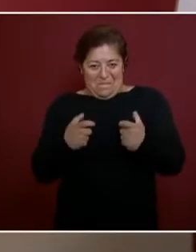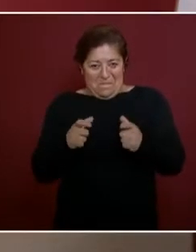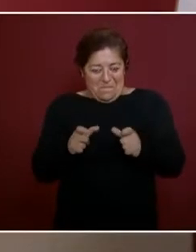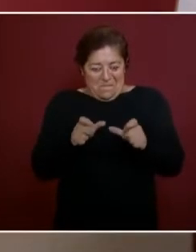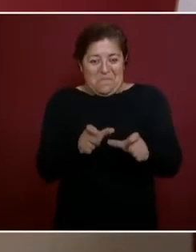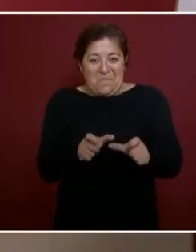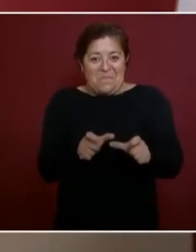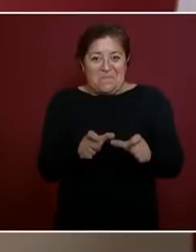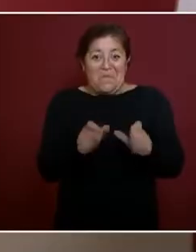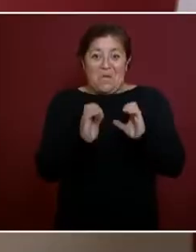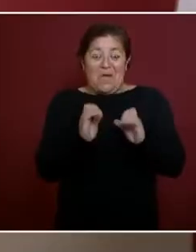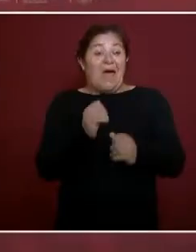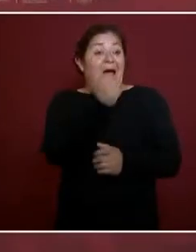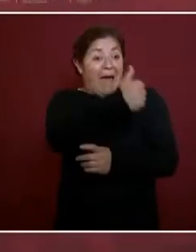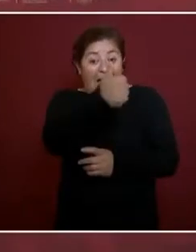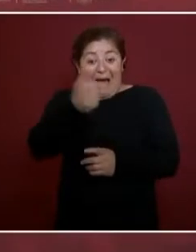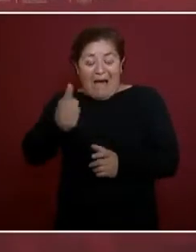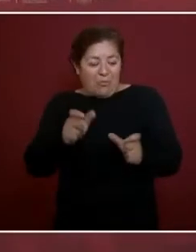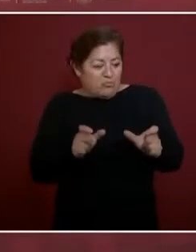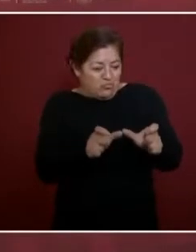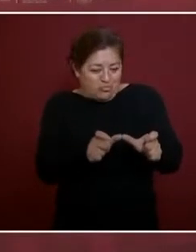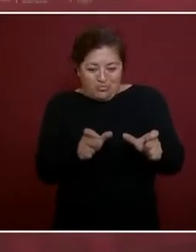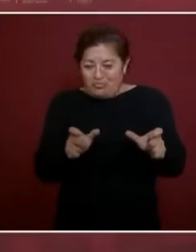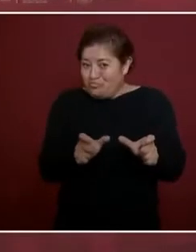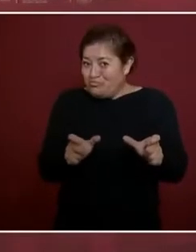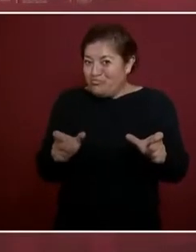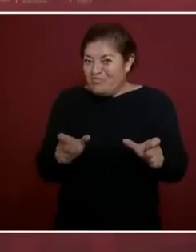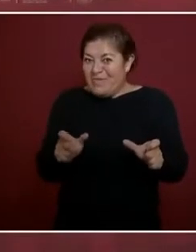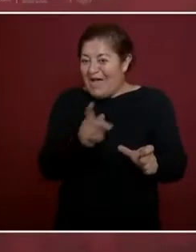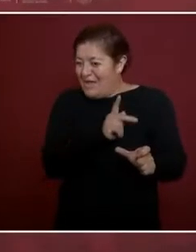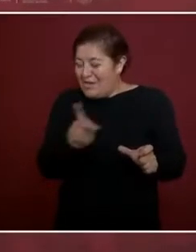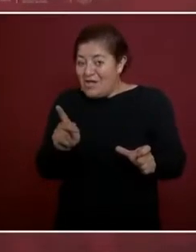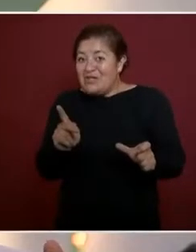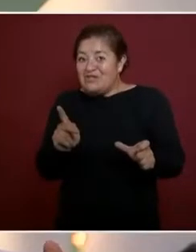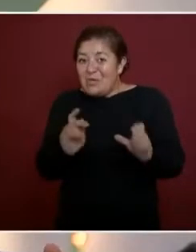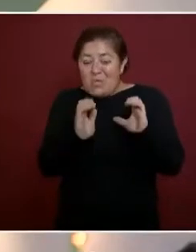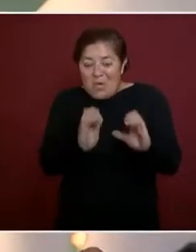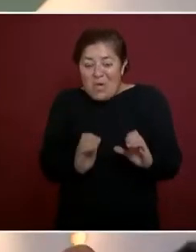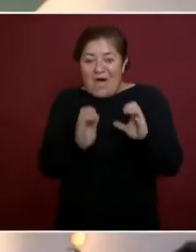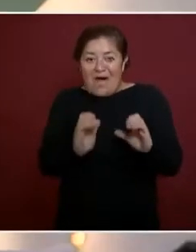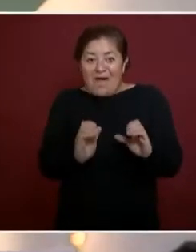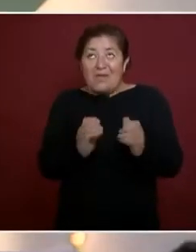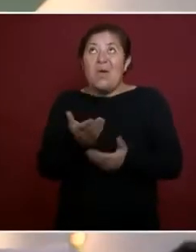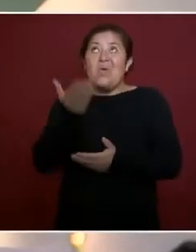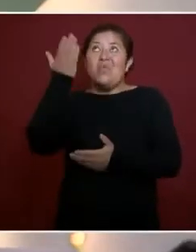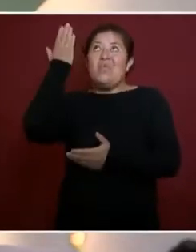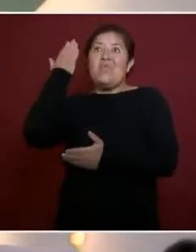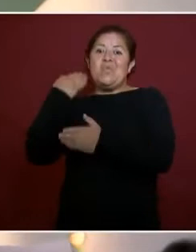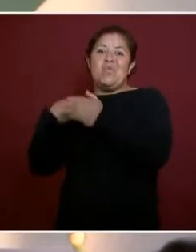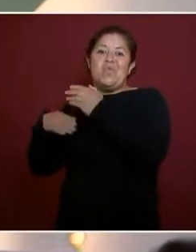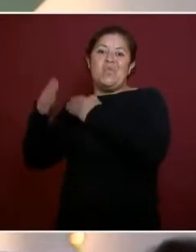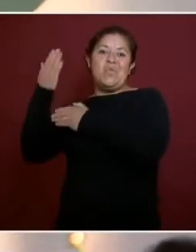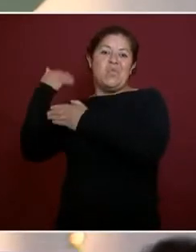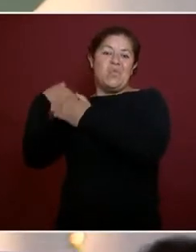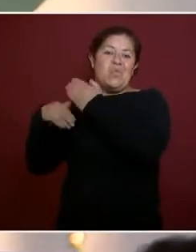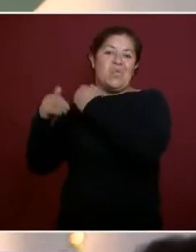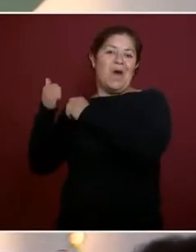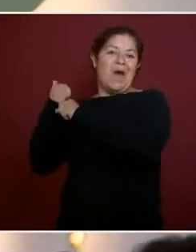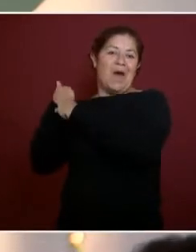Si no fuese por esas culturas que ya dije, heredamos